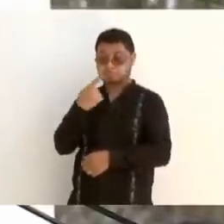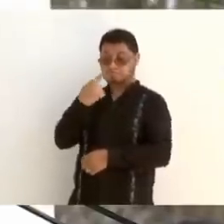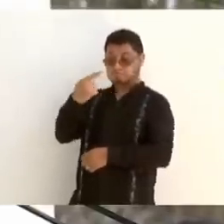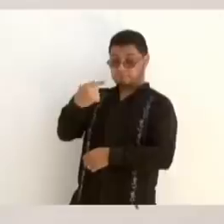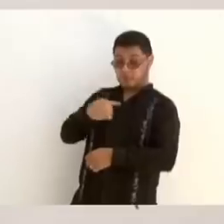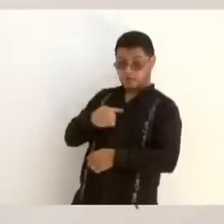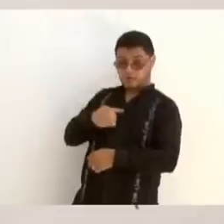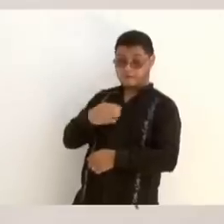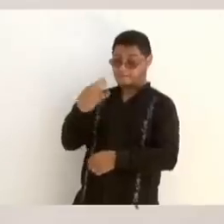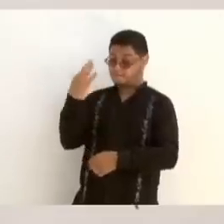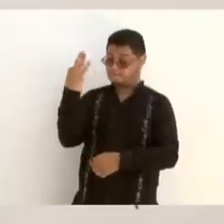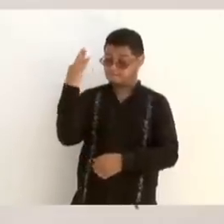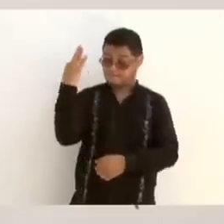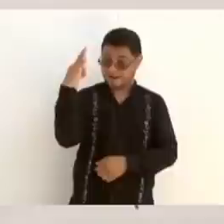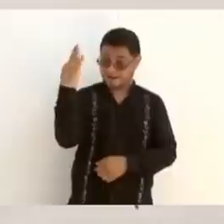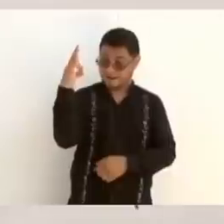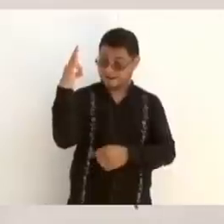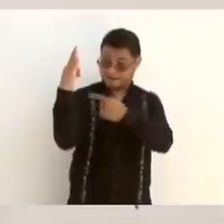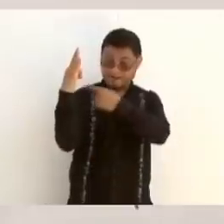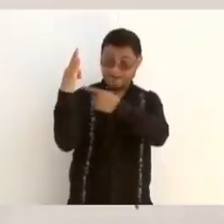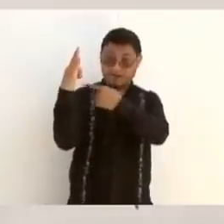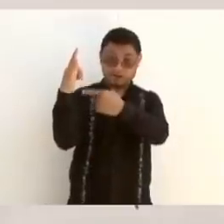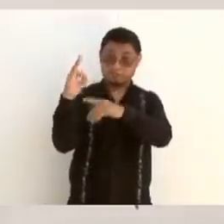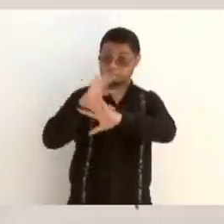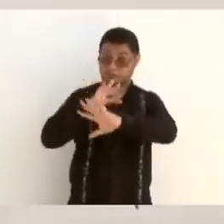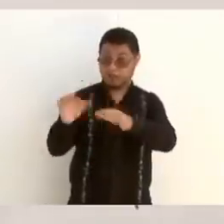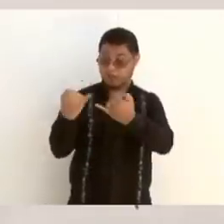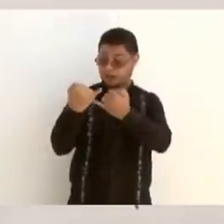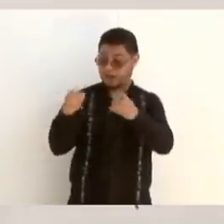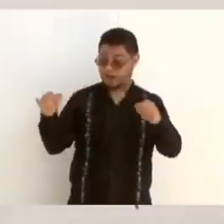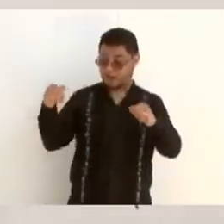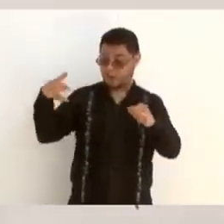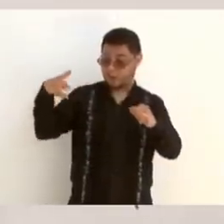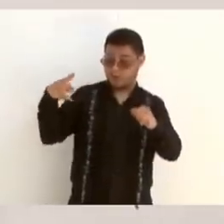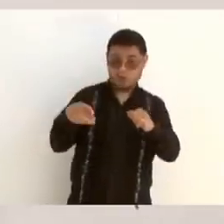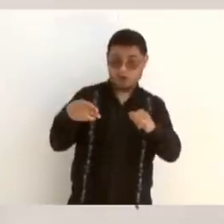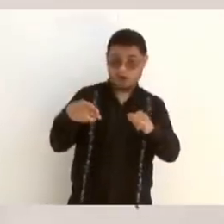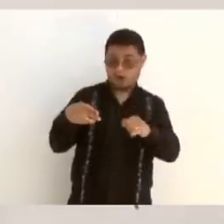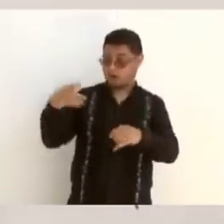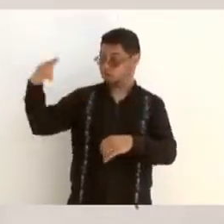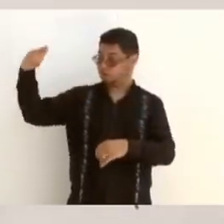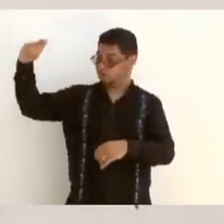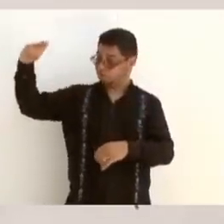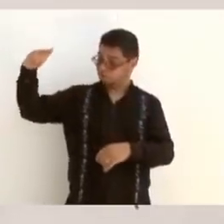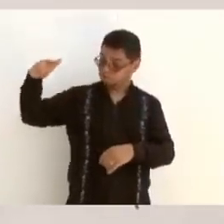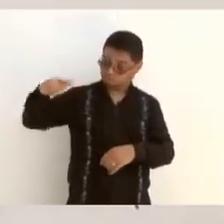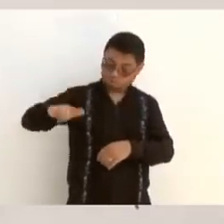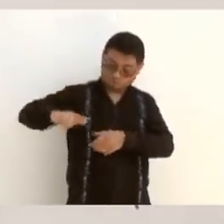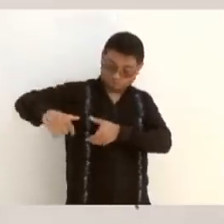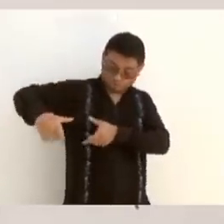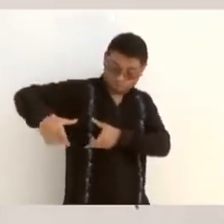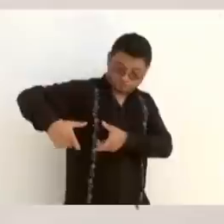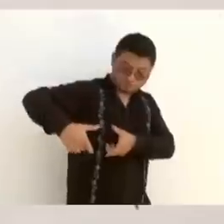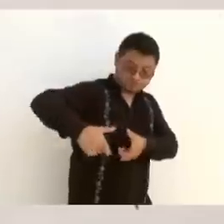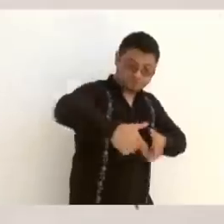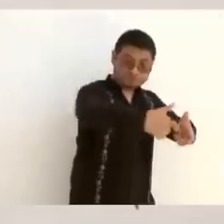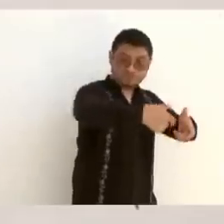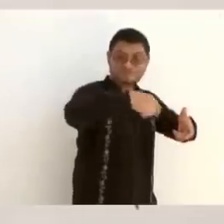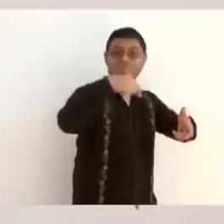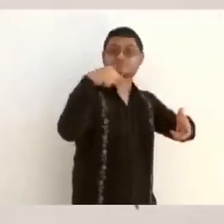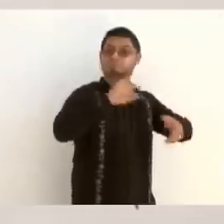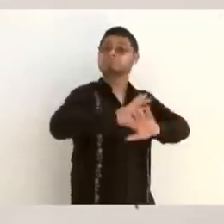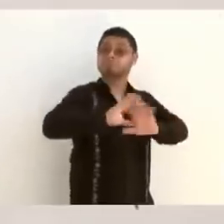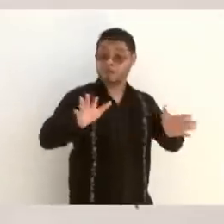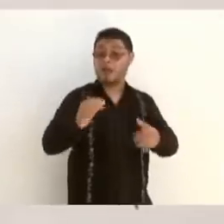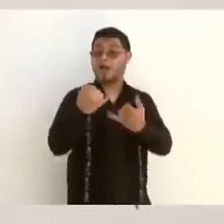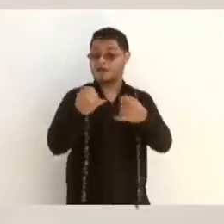en febrero ya podemos inaugurar la pista militar y las instalaciones militares en